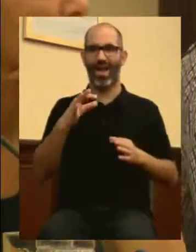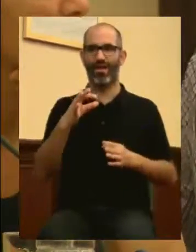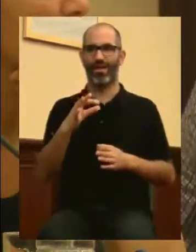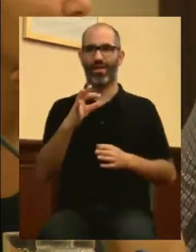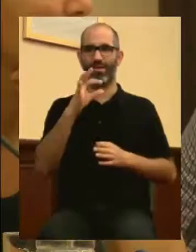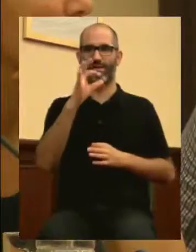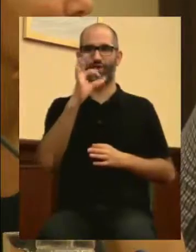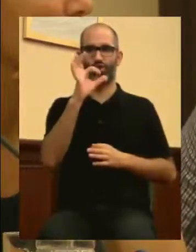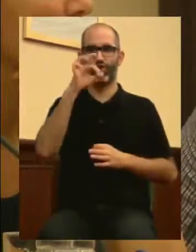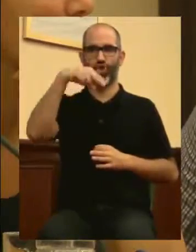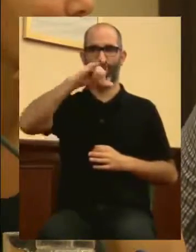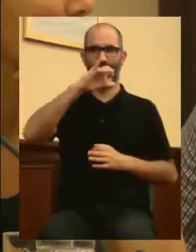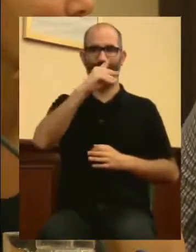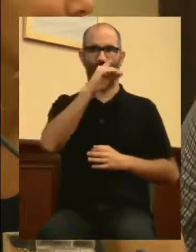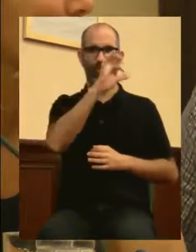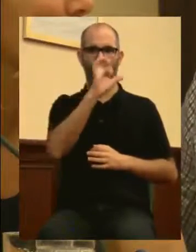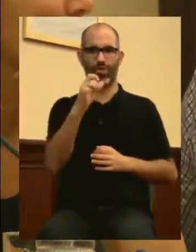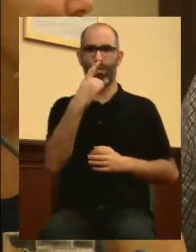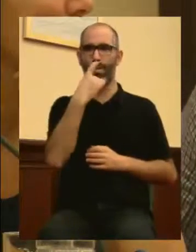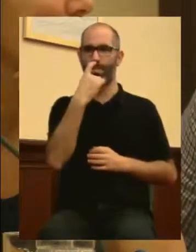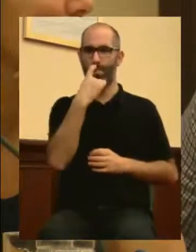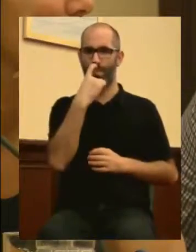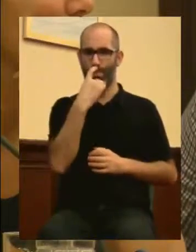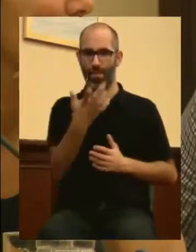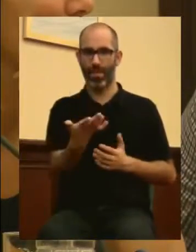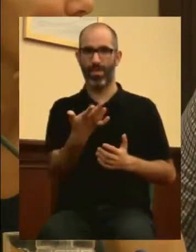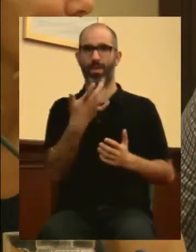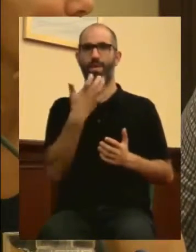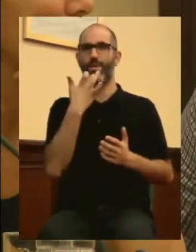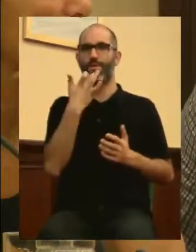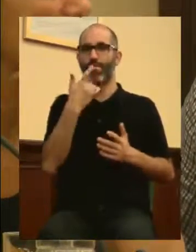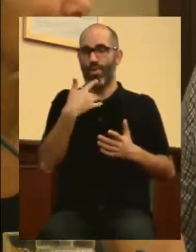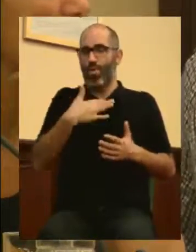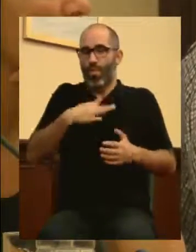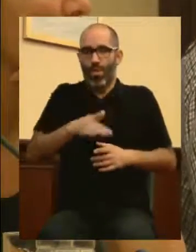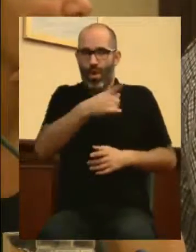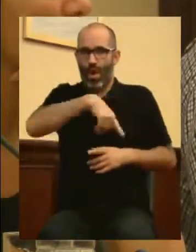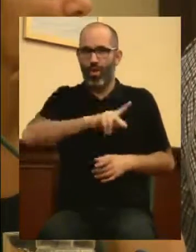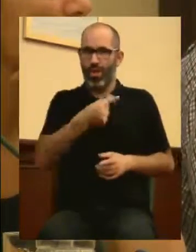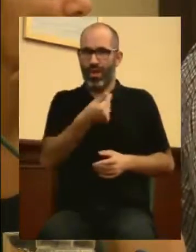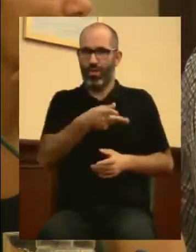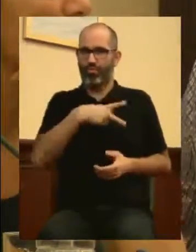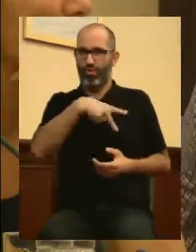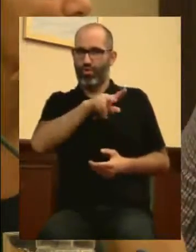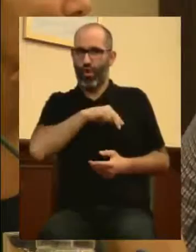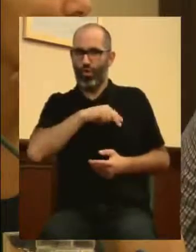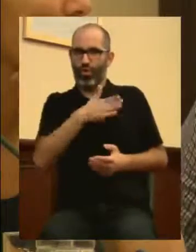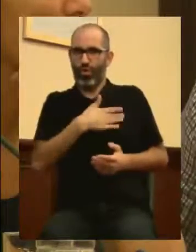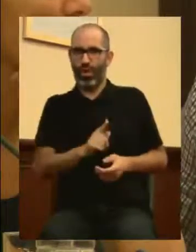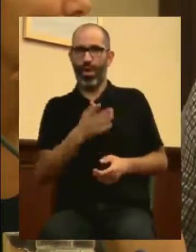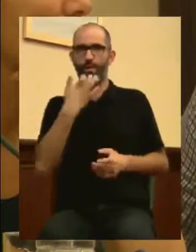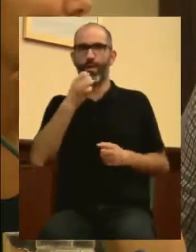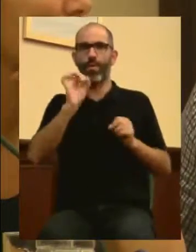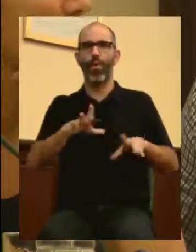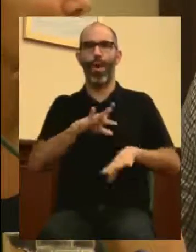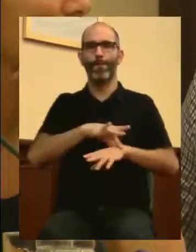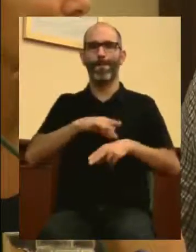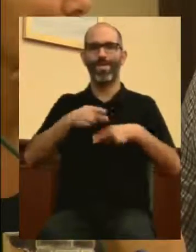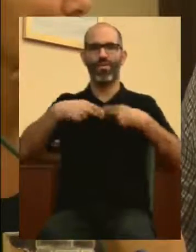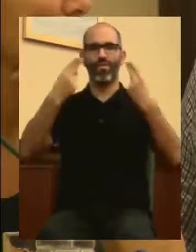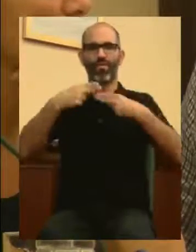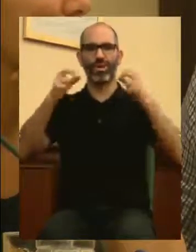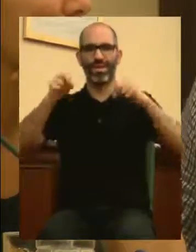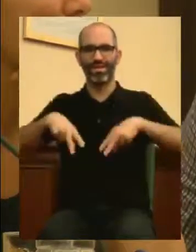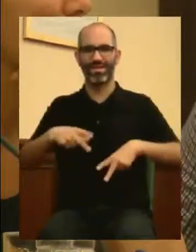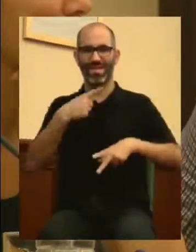recibido un duro de este ayuntamiento porque no lo quieren, y me parece absolutamente loable. Vemos otras entidades, por ejemplo, Médicos Sin Fronteras. Es una